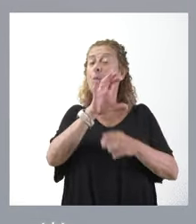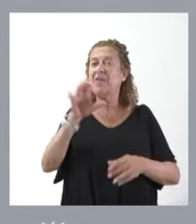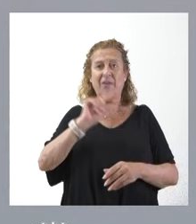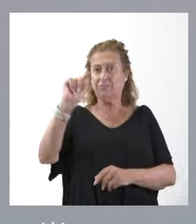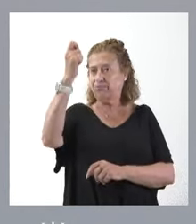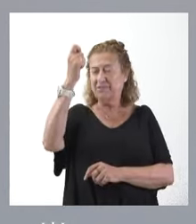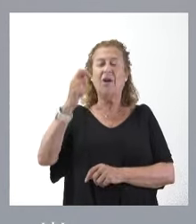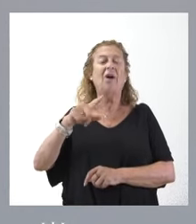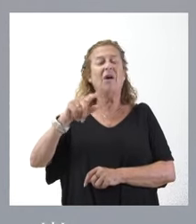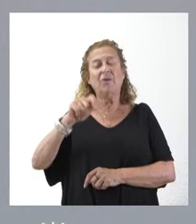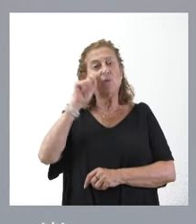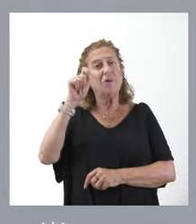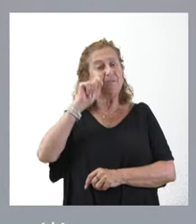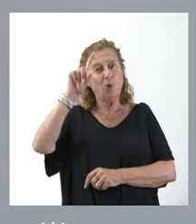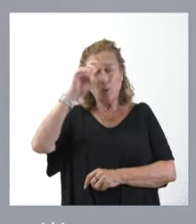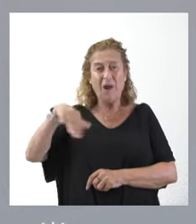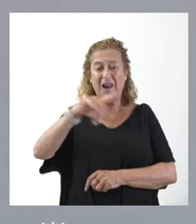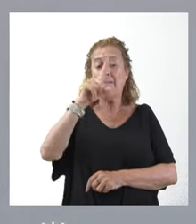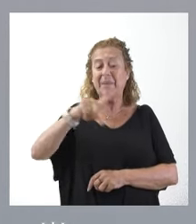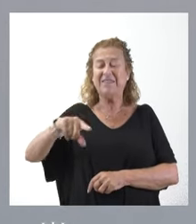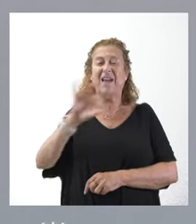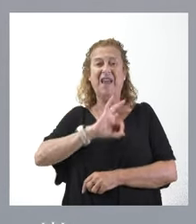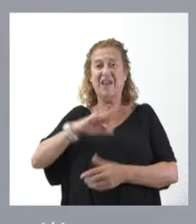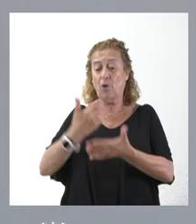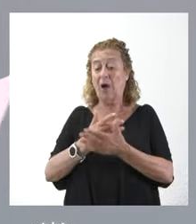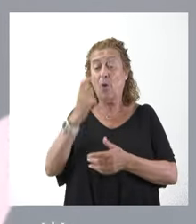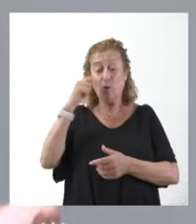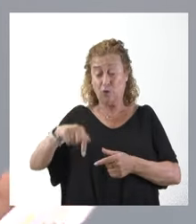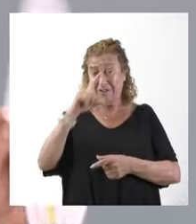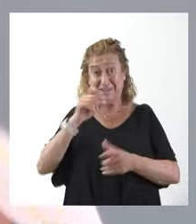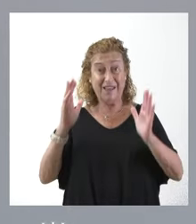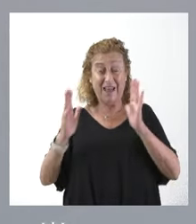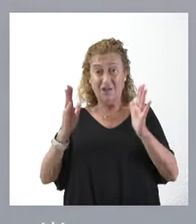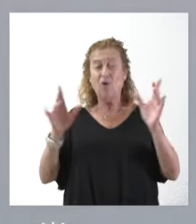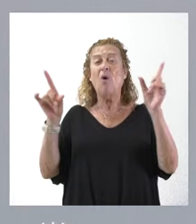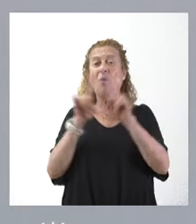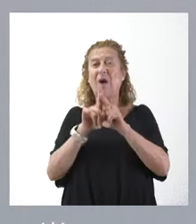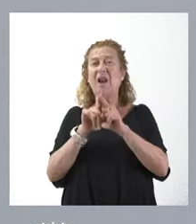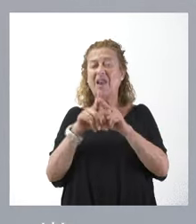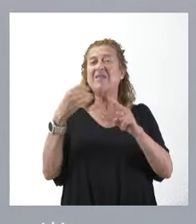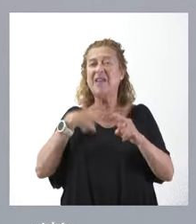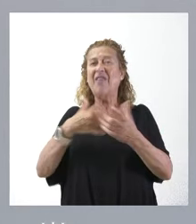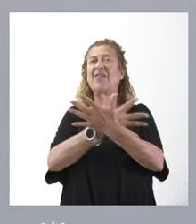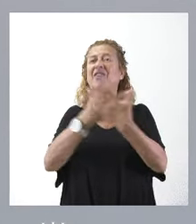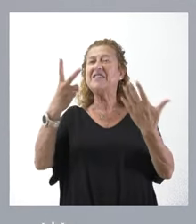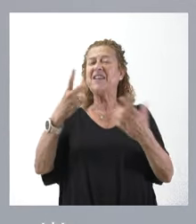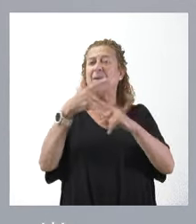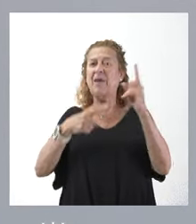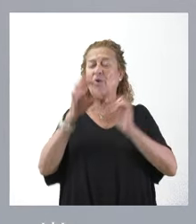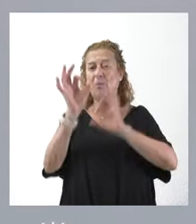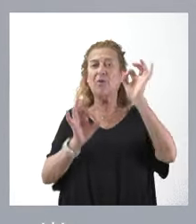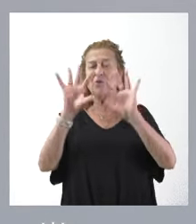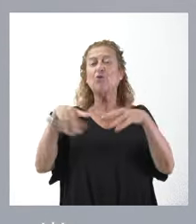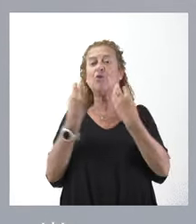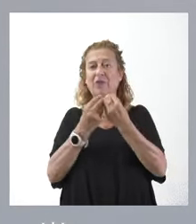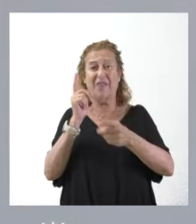turismo rural entre los meses de enero a junio de este año, acaparando el 17,5% el total